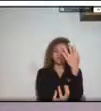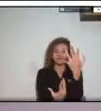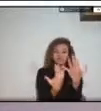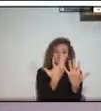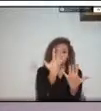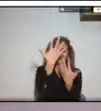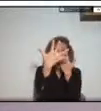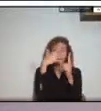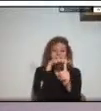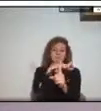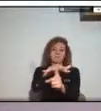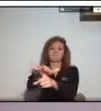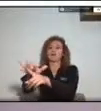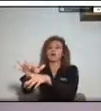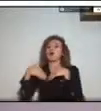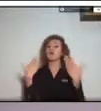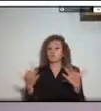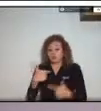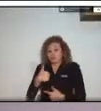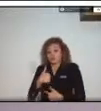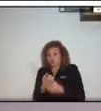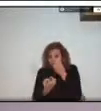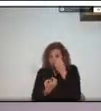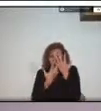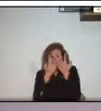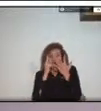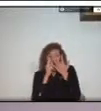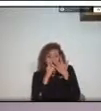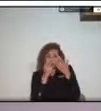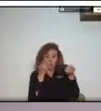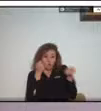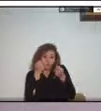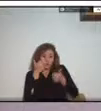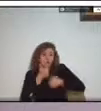afectada ¿cuál es el manejo que le debo brindar como comunidad?